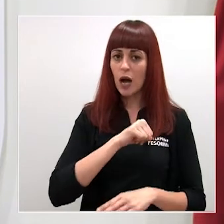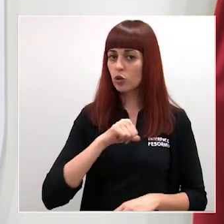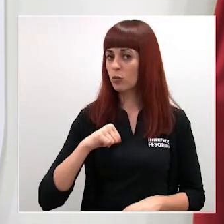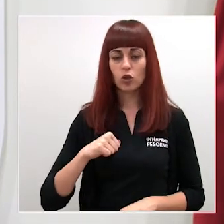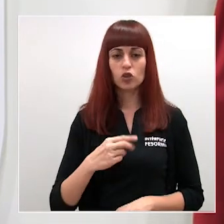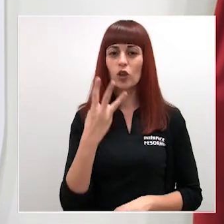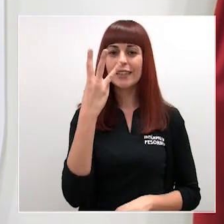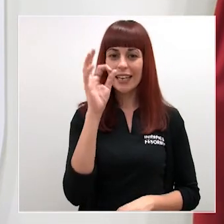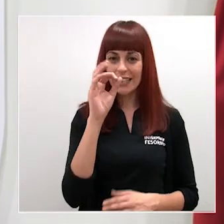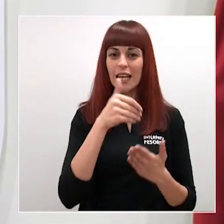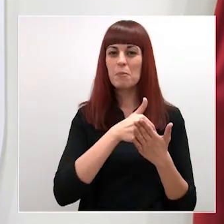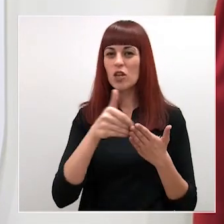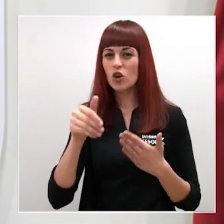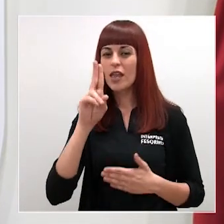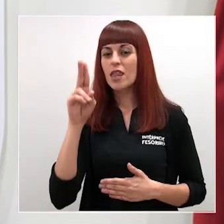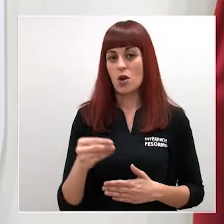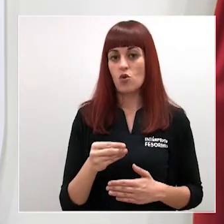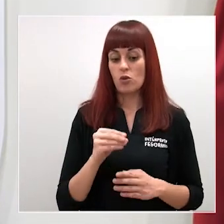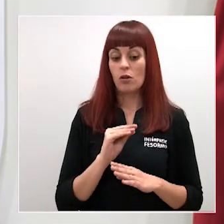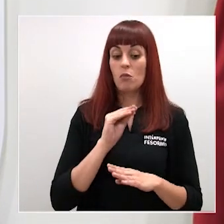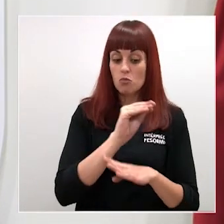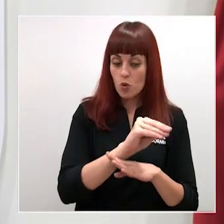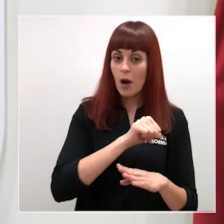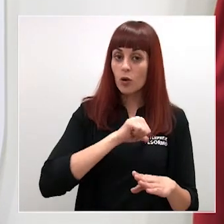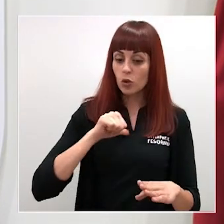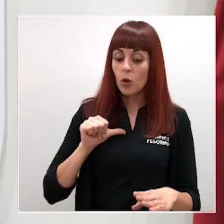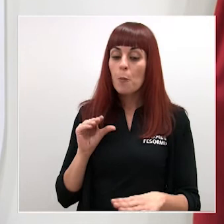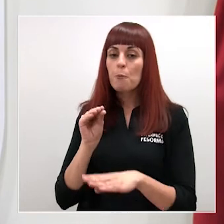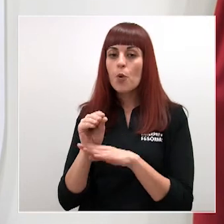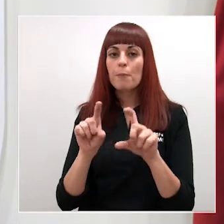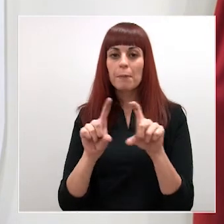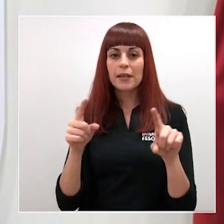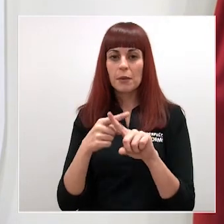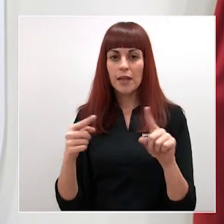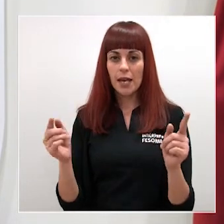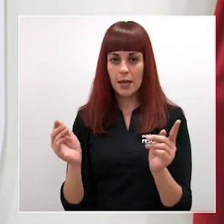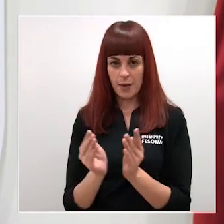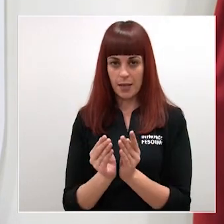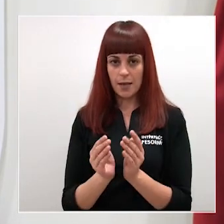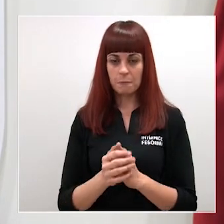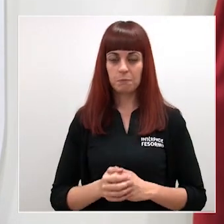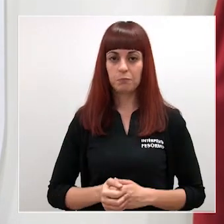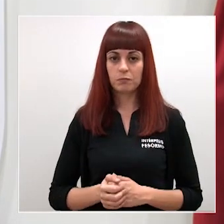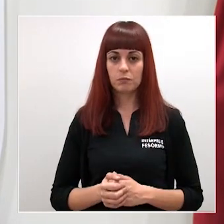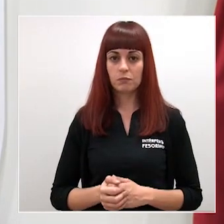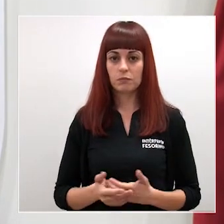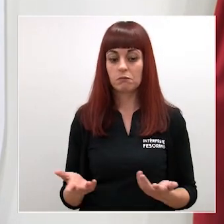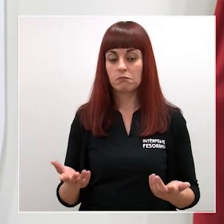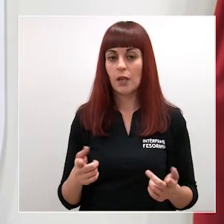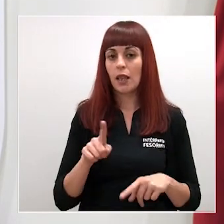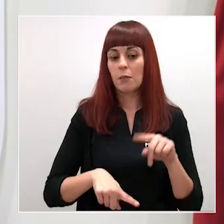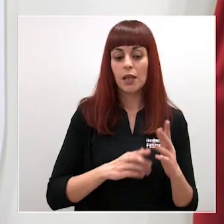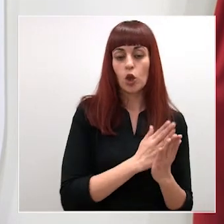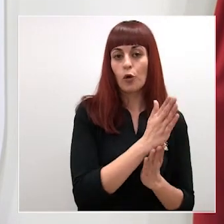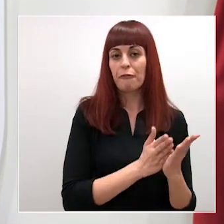euros que se van a destinar tanto a autónomos como a pymes de diferentes maneras y a través de distintas vías